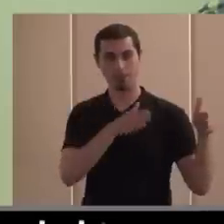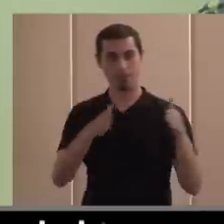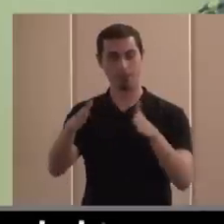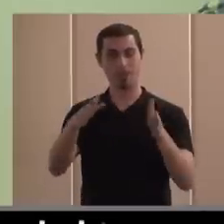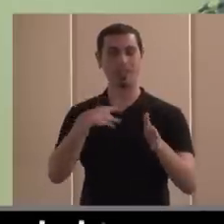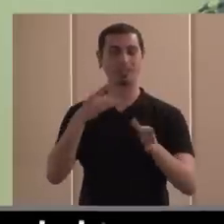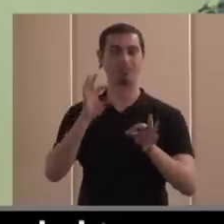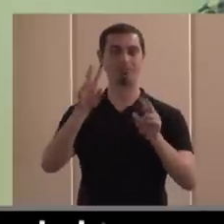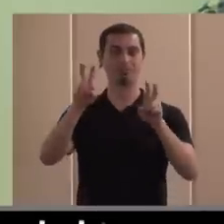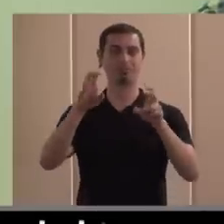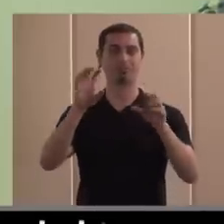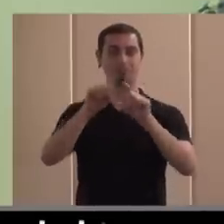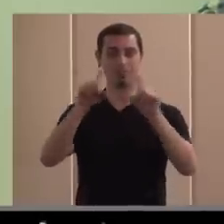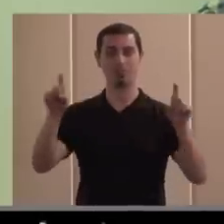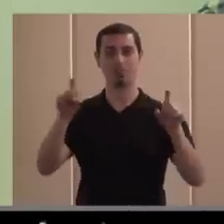empresarial